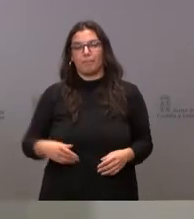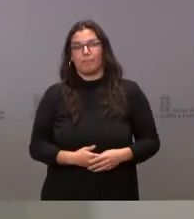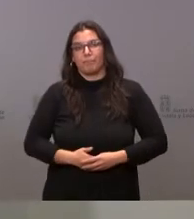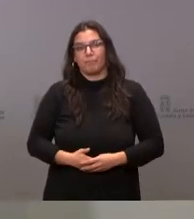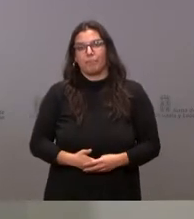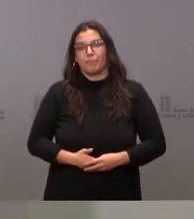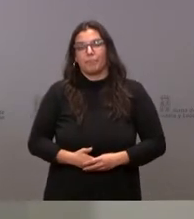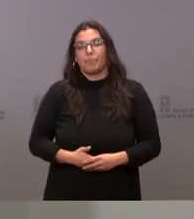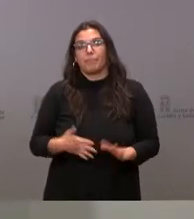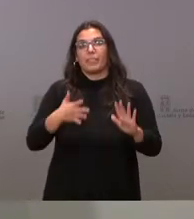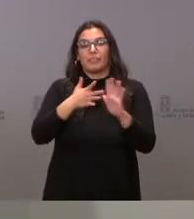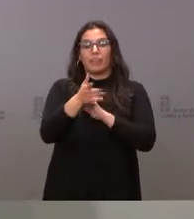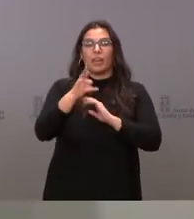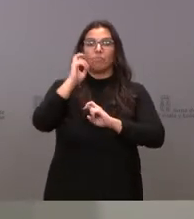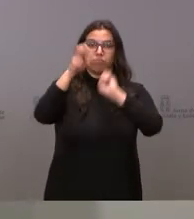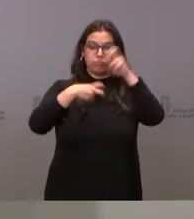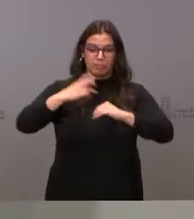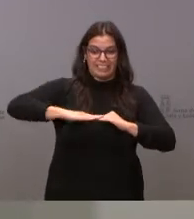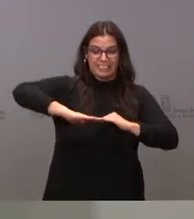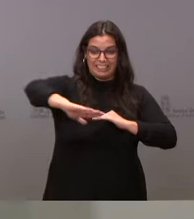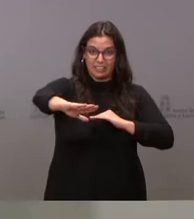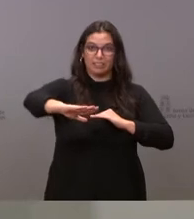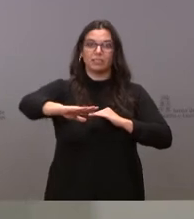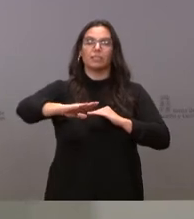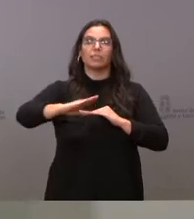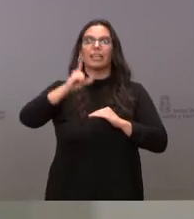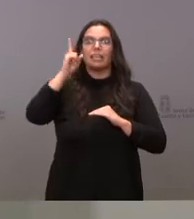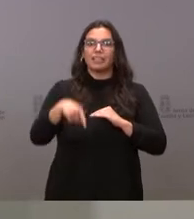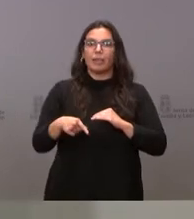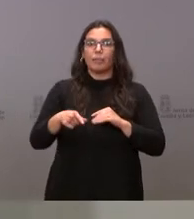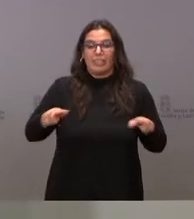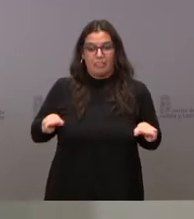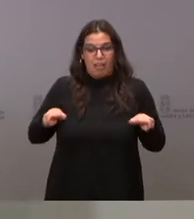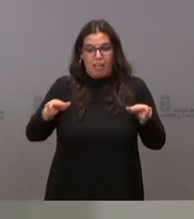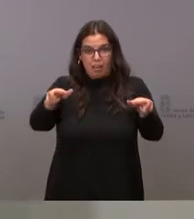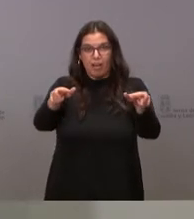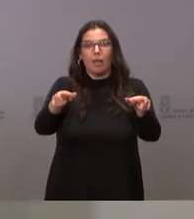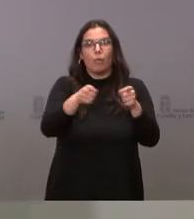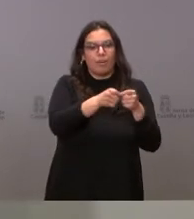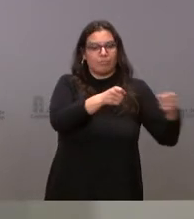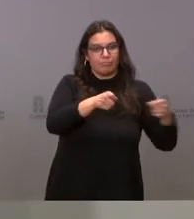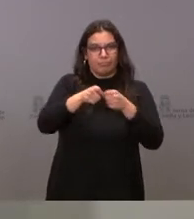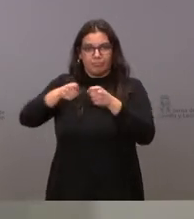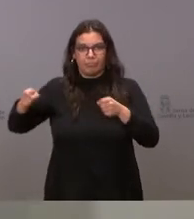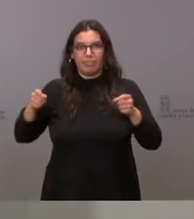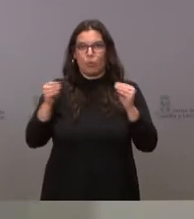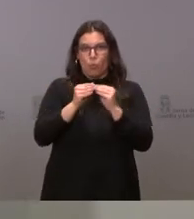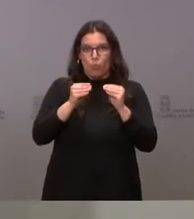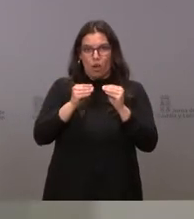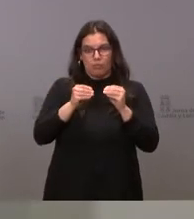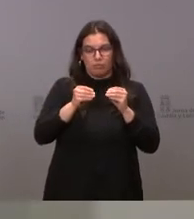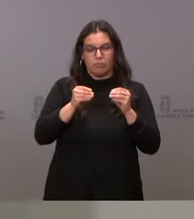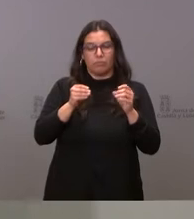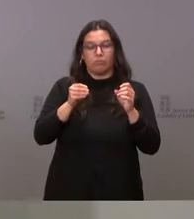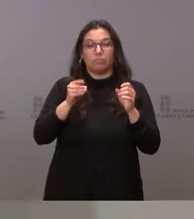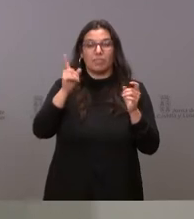trata de una renovación de la superficie del firme y también de dotar a la calzada de un ancho uniforme. Se va a